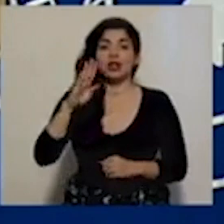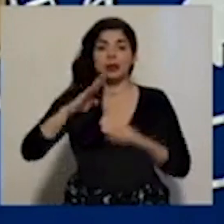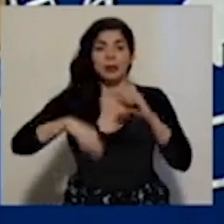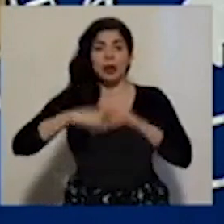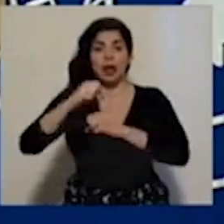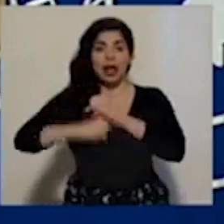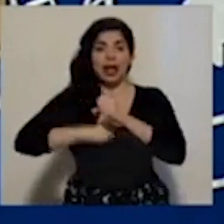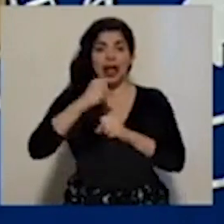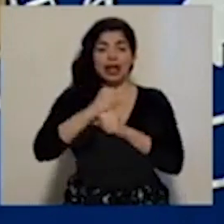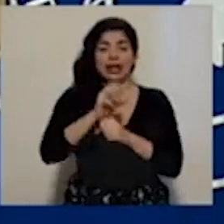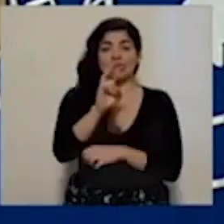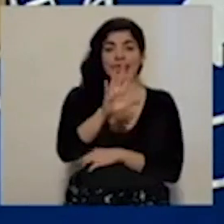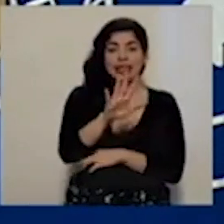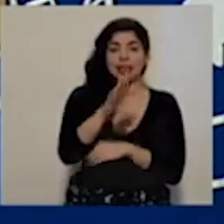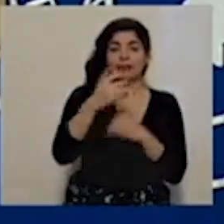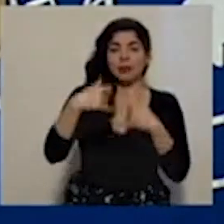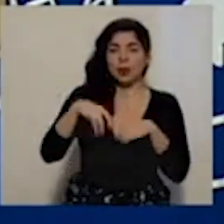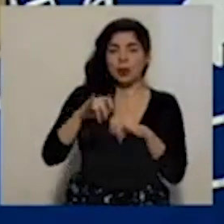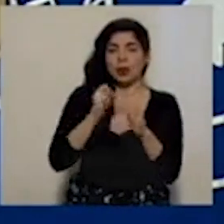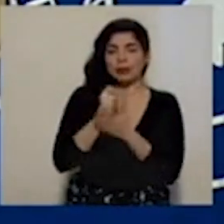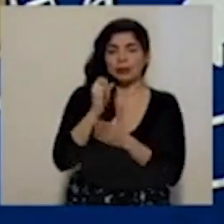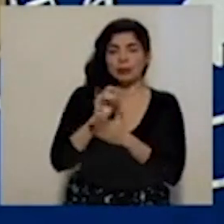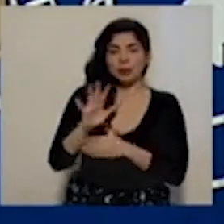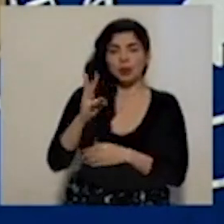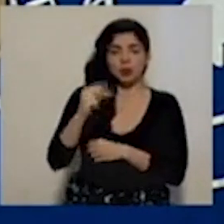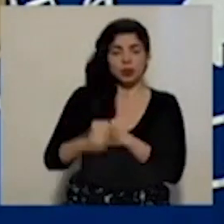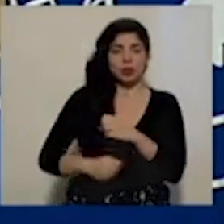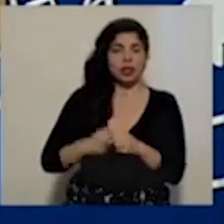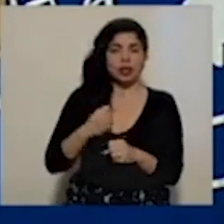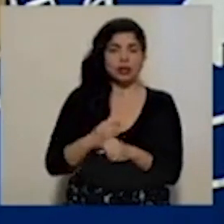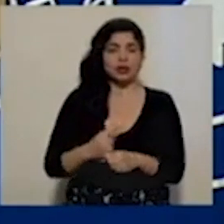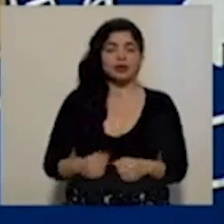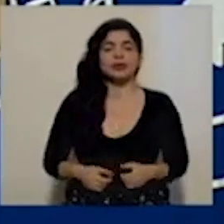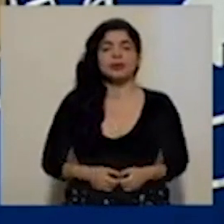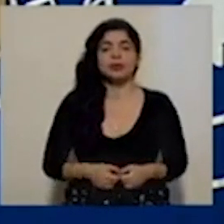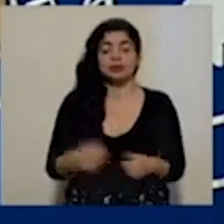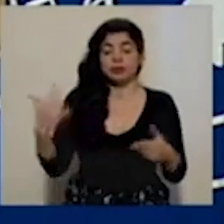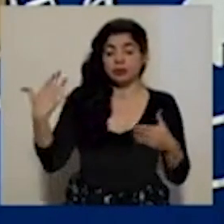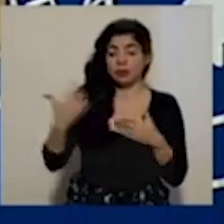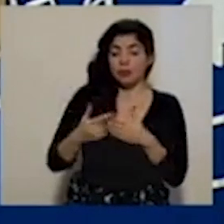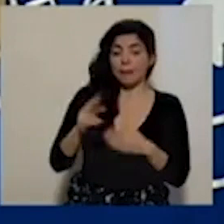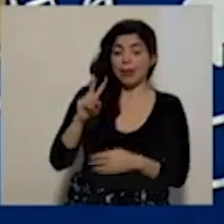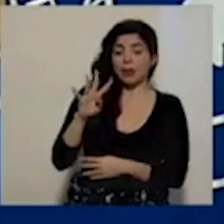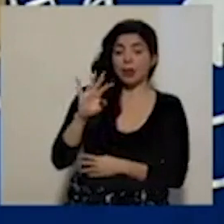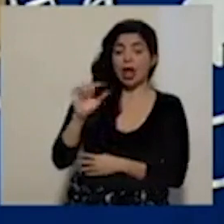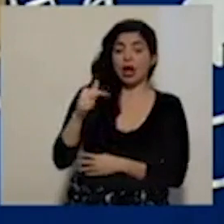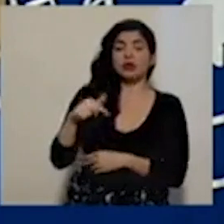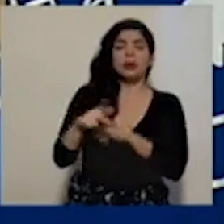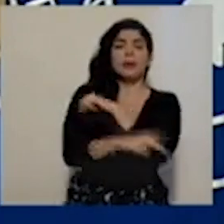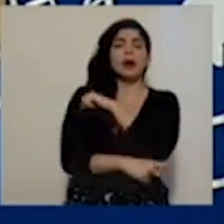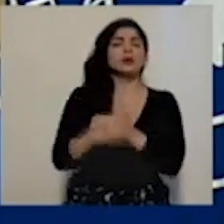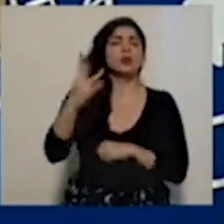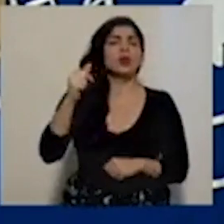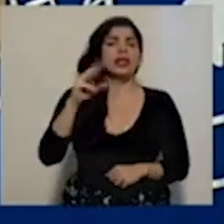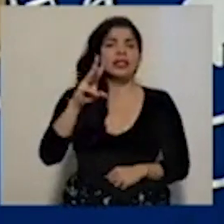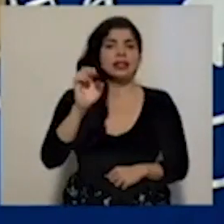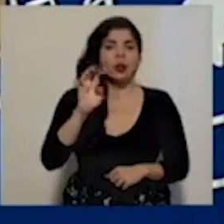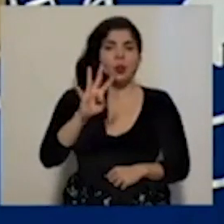menores de edad y 65 se encuentran aún en investigación. Al 24 de agosto, el país registra